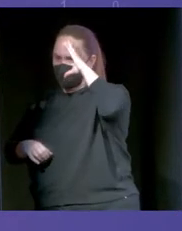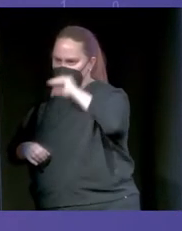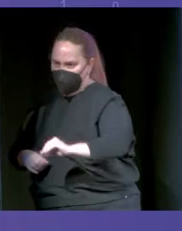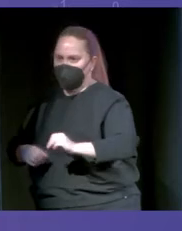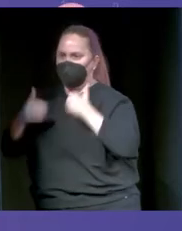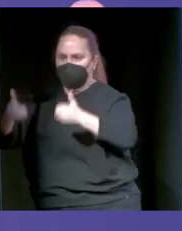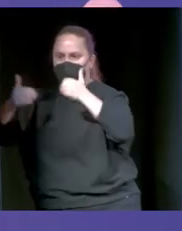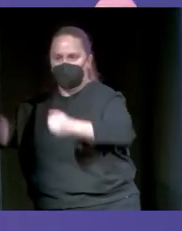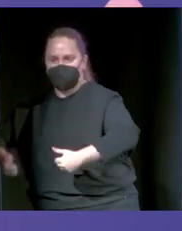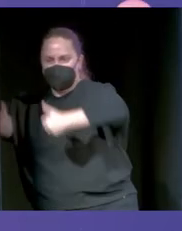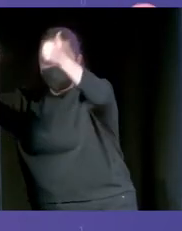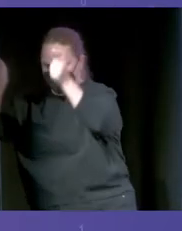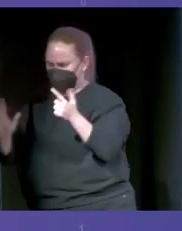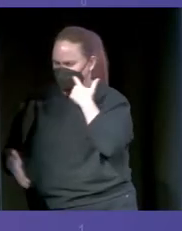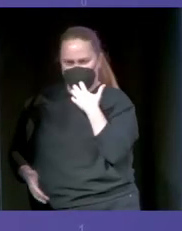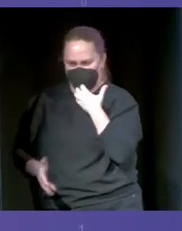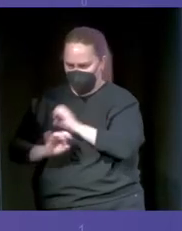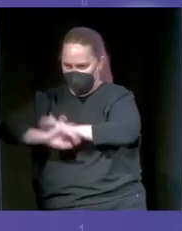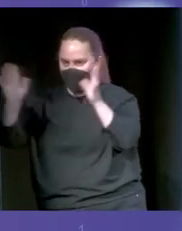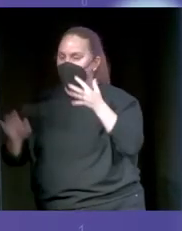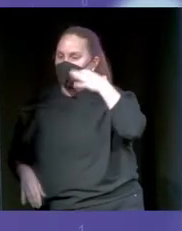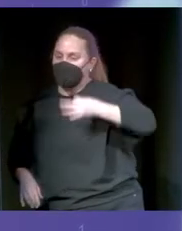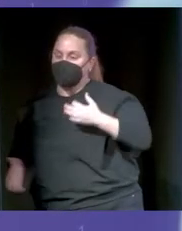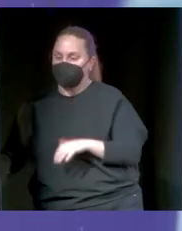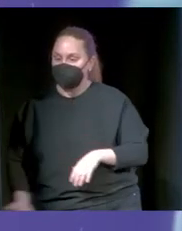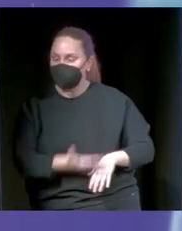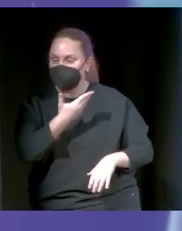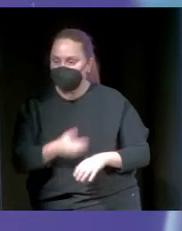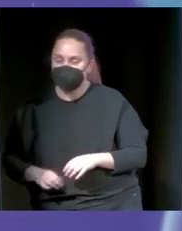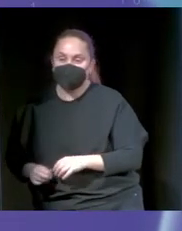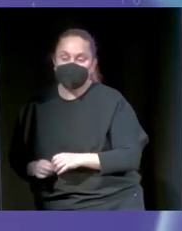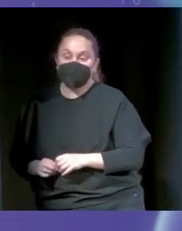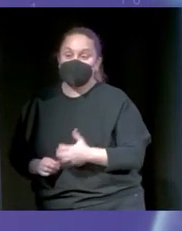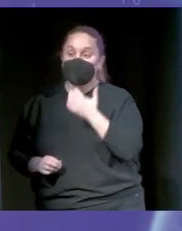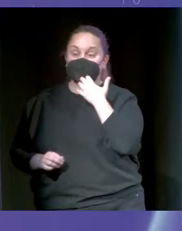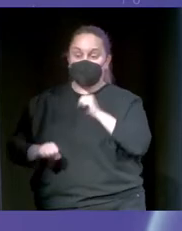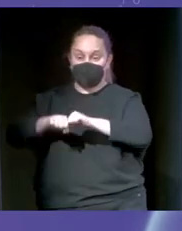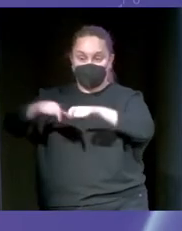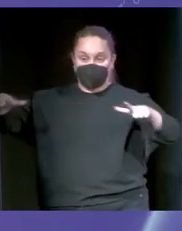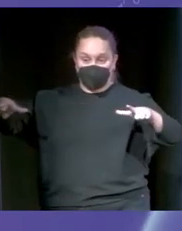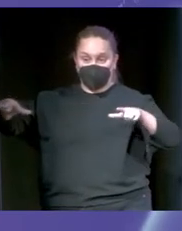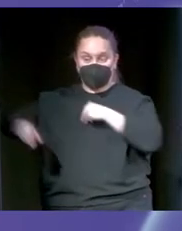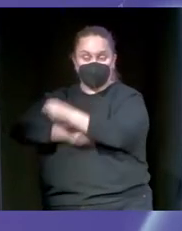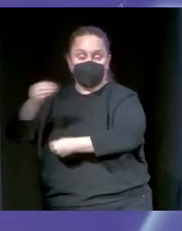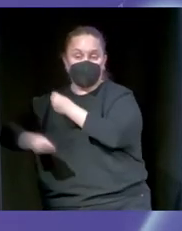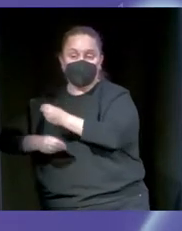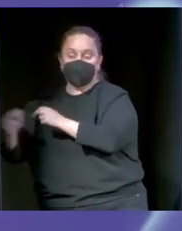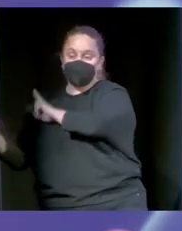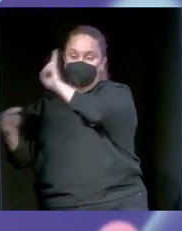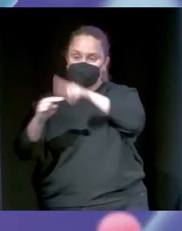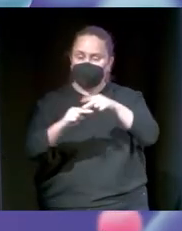en el mundo real. Esto es, si conectamos la plataforma que estamos utilizando...